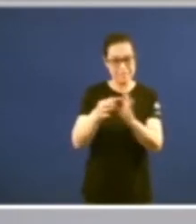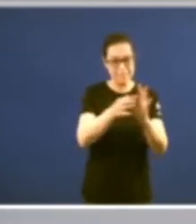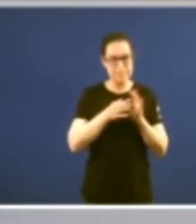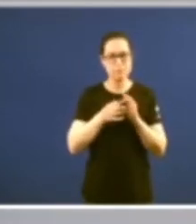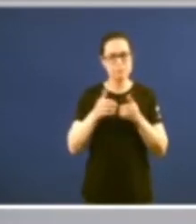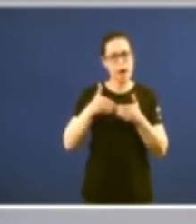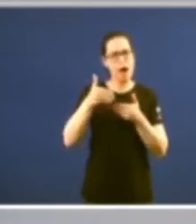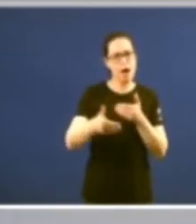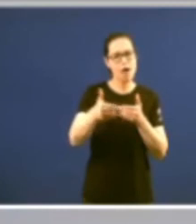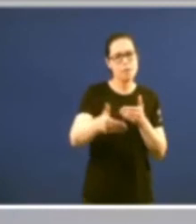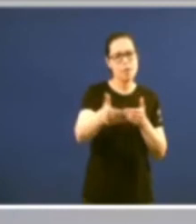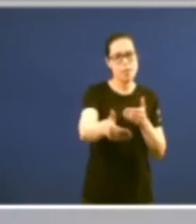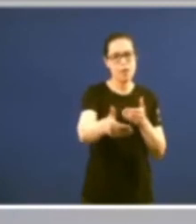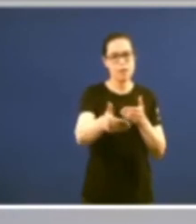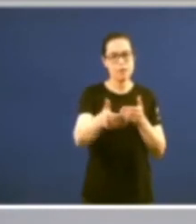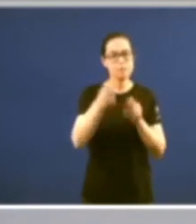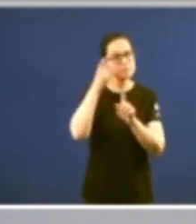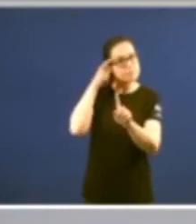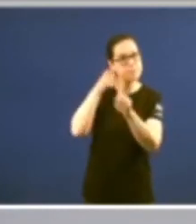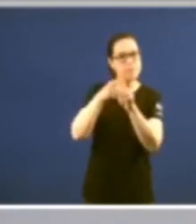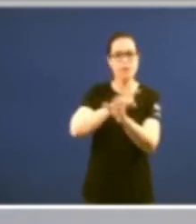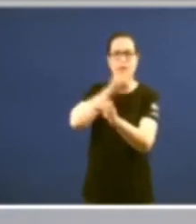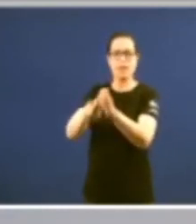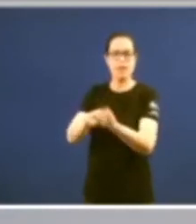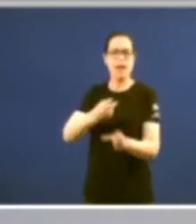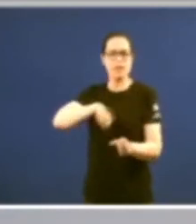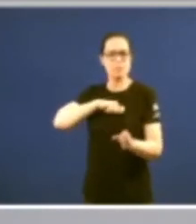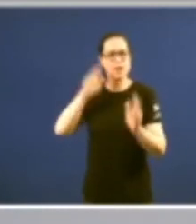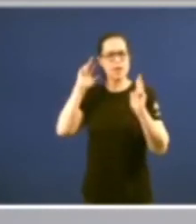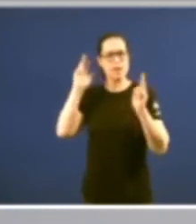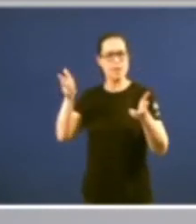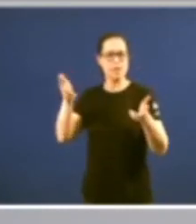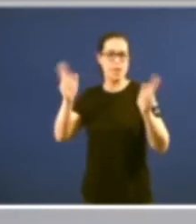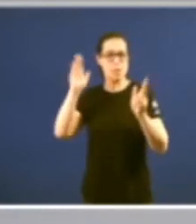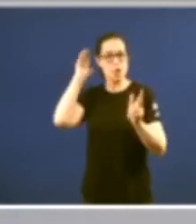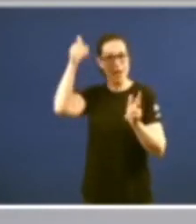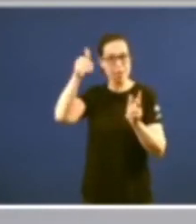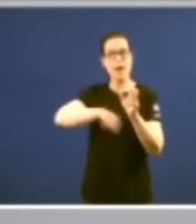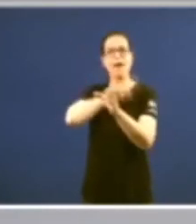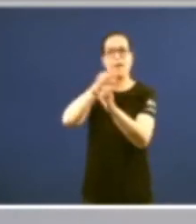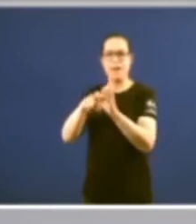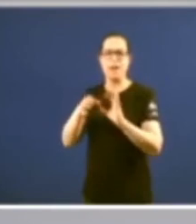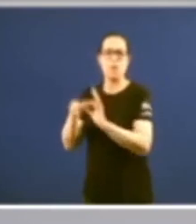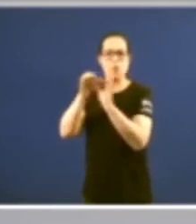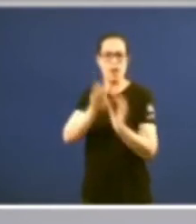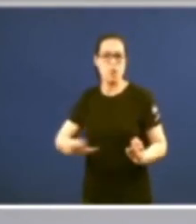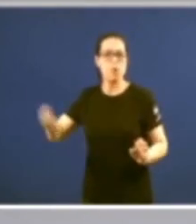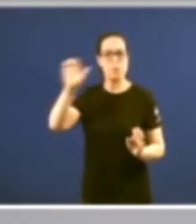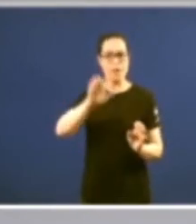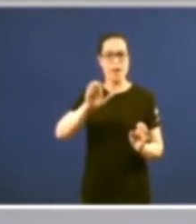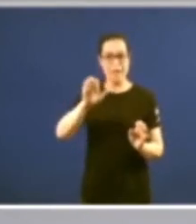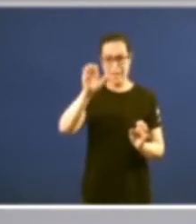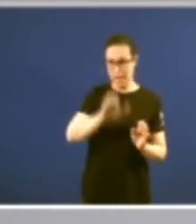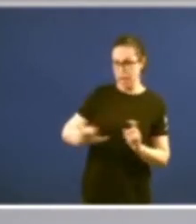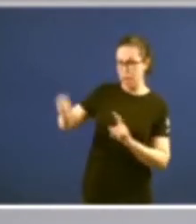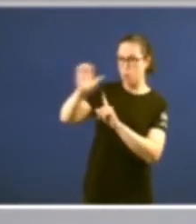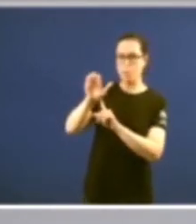que é a España democrática e por un contexto que é a Unión Europea o continente con máis liberdades